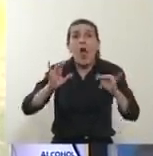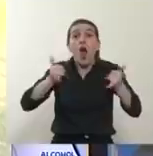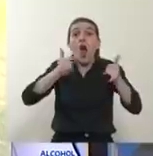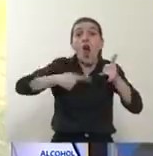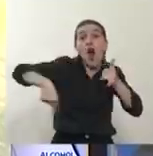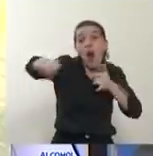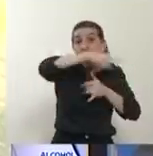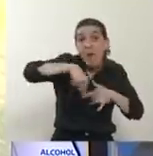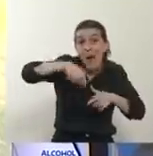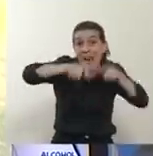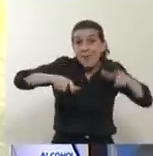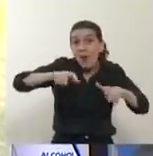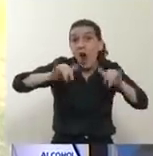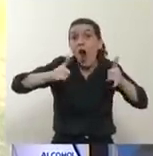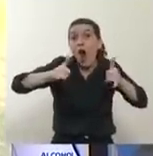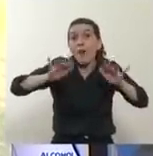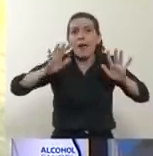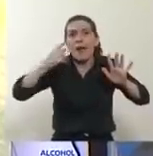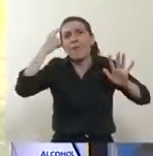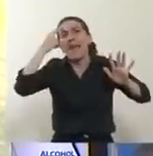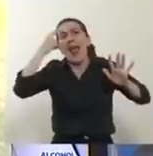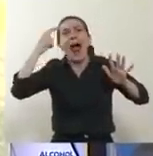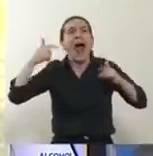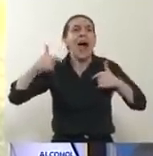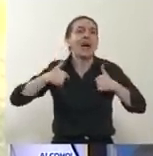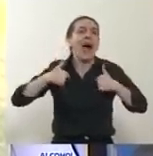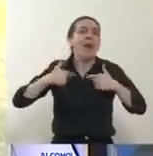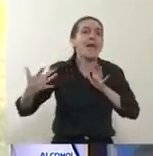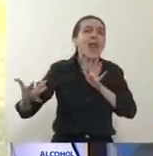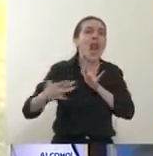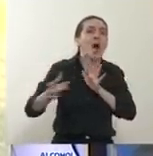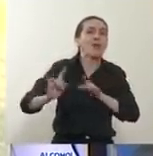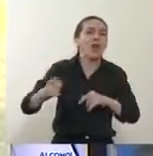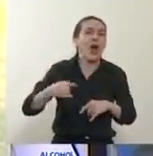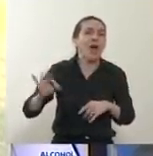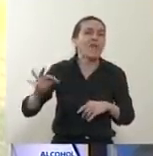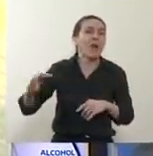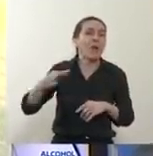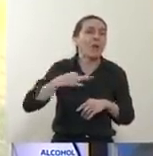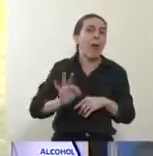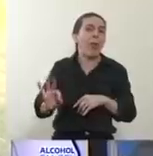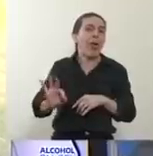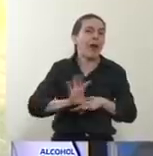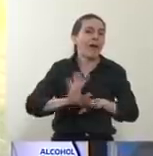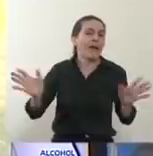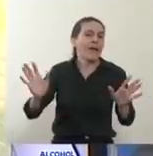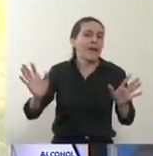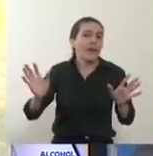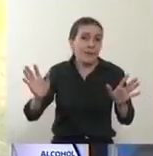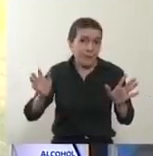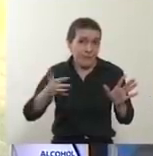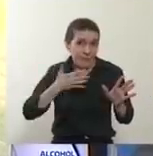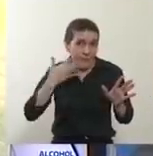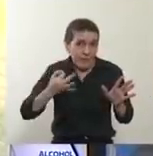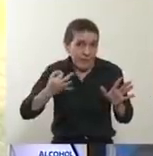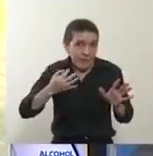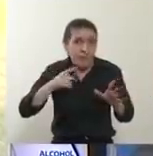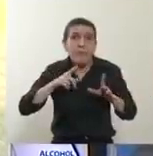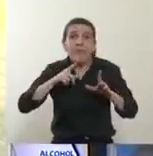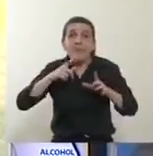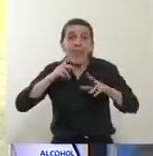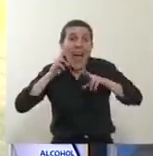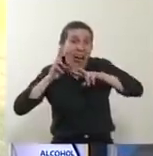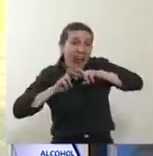piensan que son inmunes a esta enfermedad. Y es verdad, las estadísticas dicen